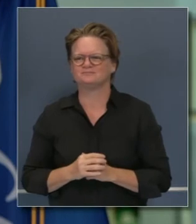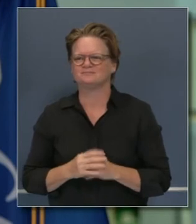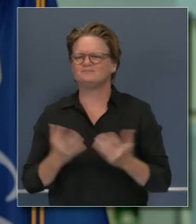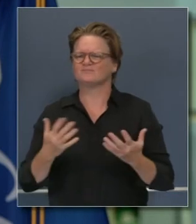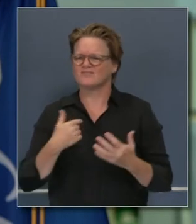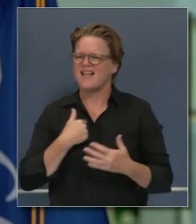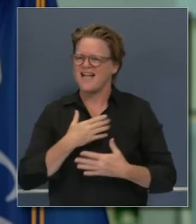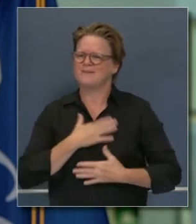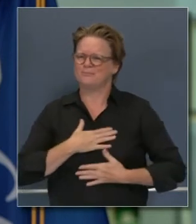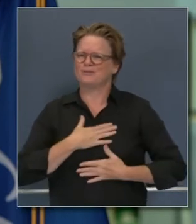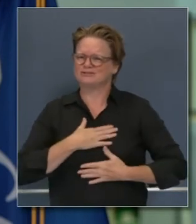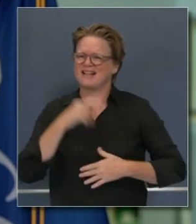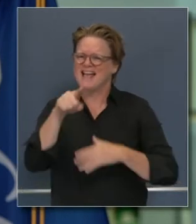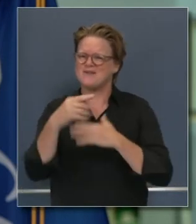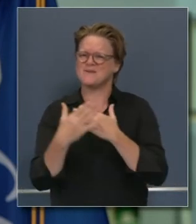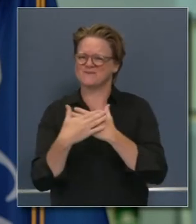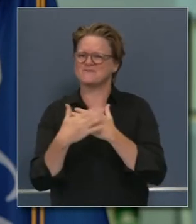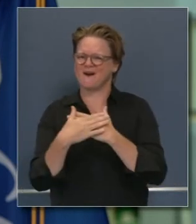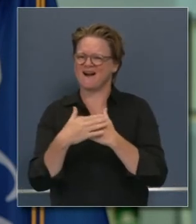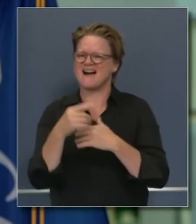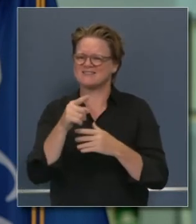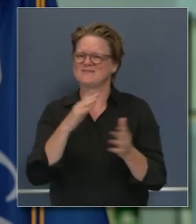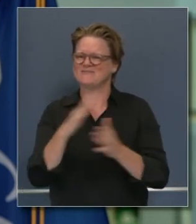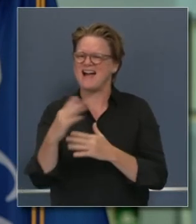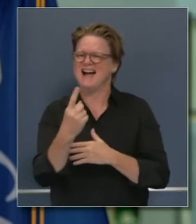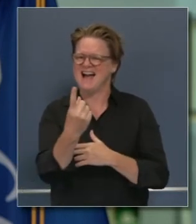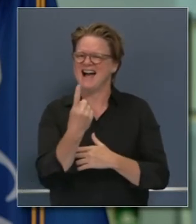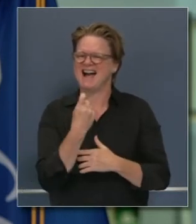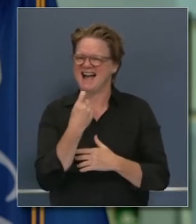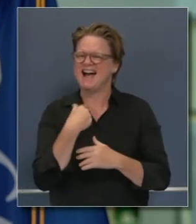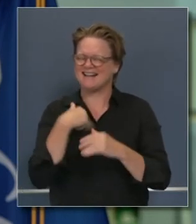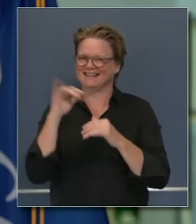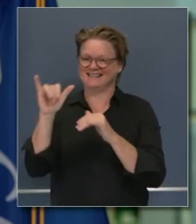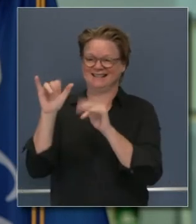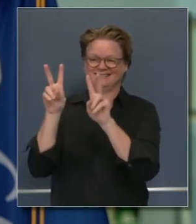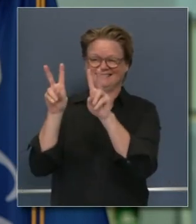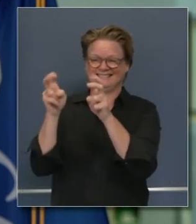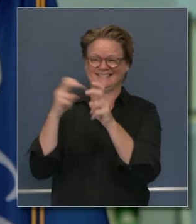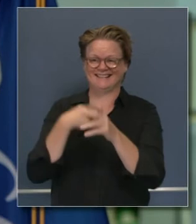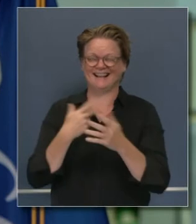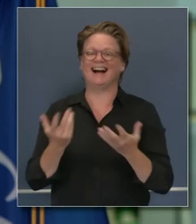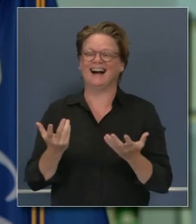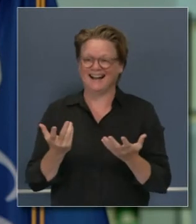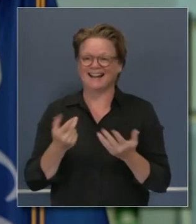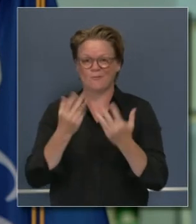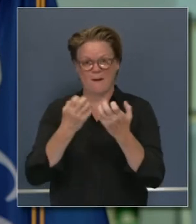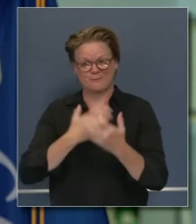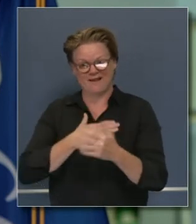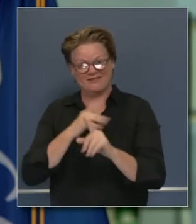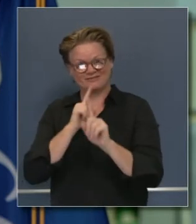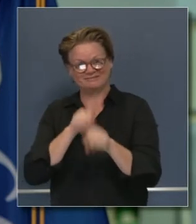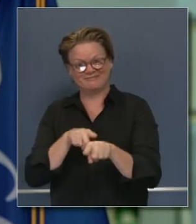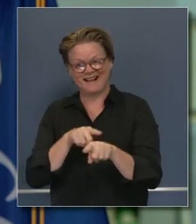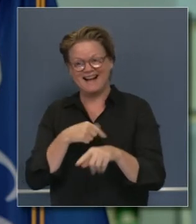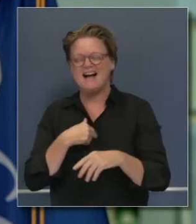agradecerle a usted por haberse lanzado sobre la granada su esfuerzo para obtener mi respuesta